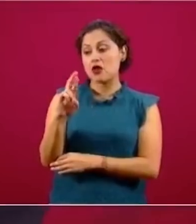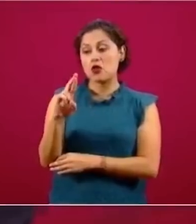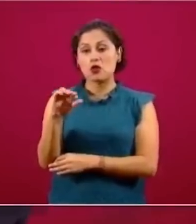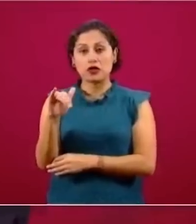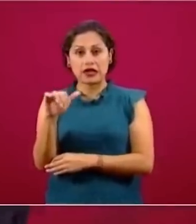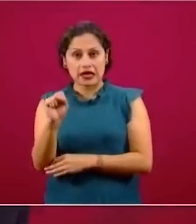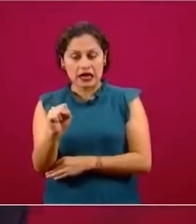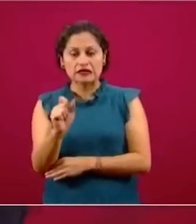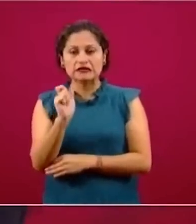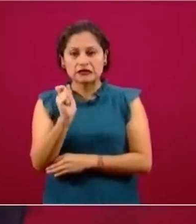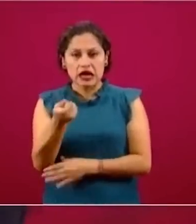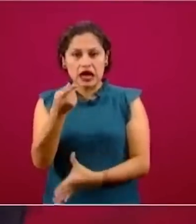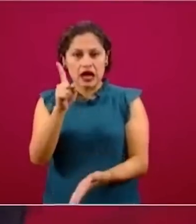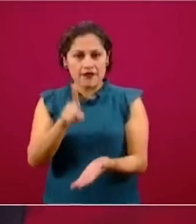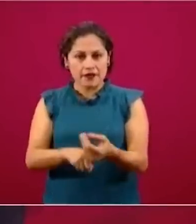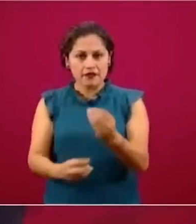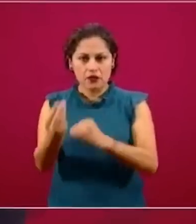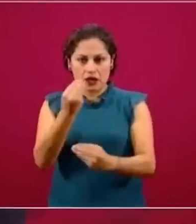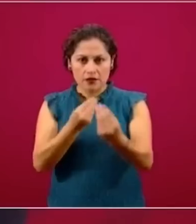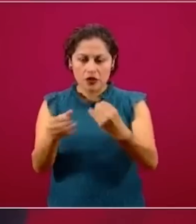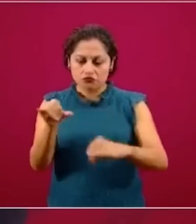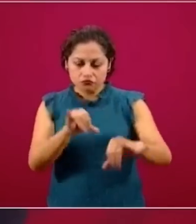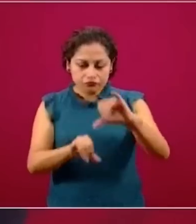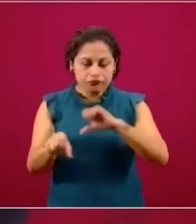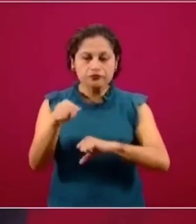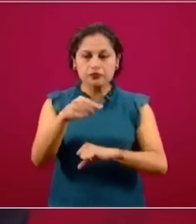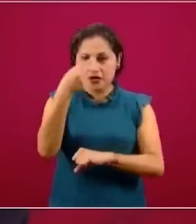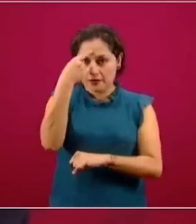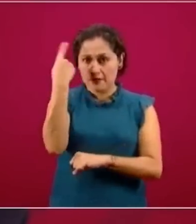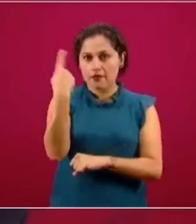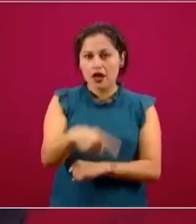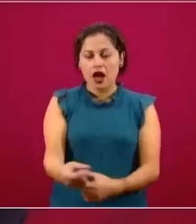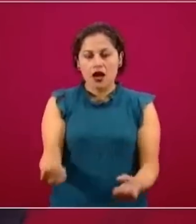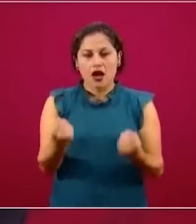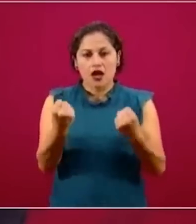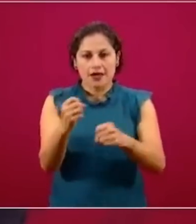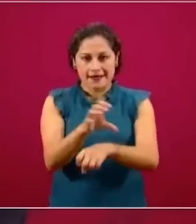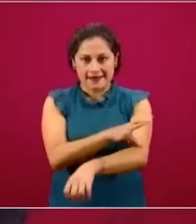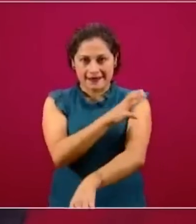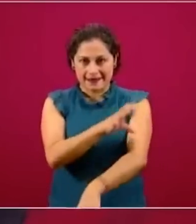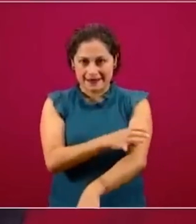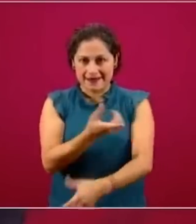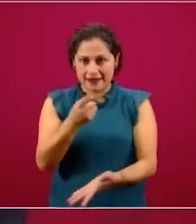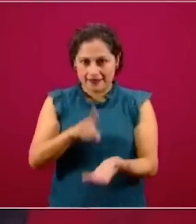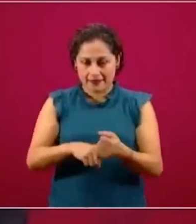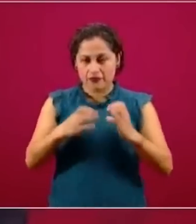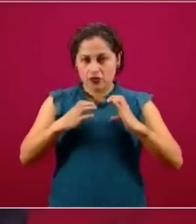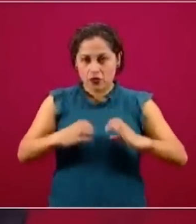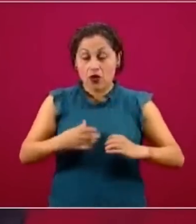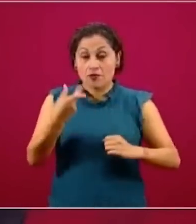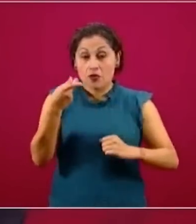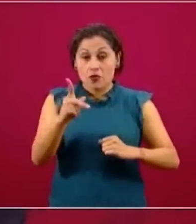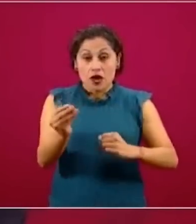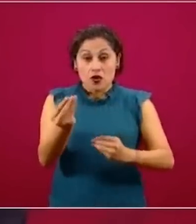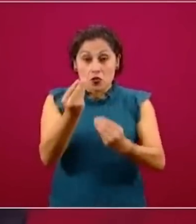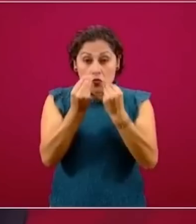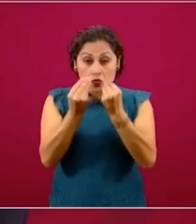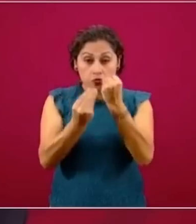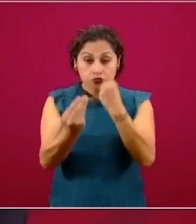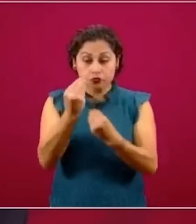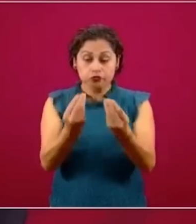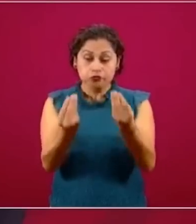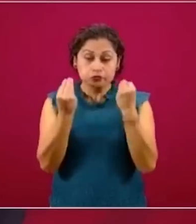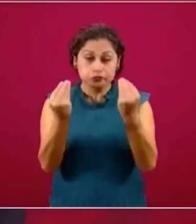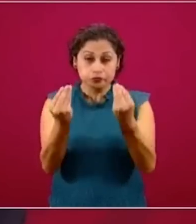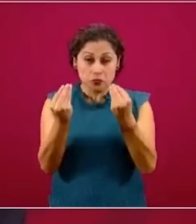la medida de la energía que tienen los alimentos. Y muy destacadamente los alimentos que tienen estos excesos